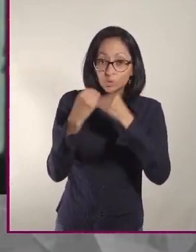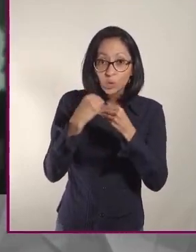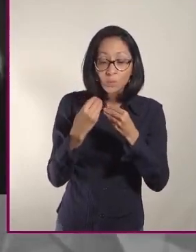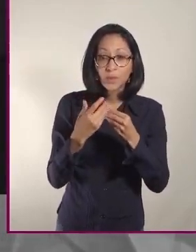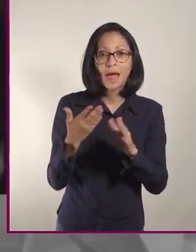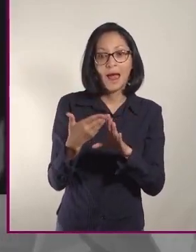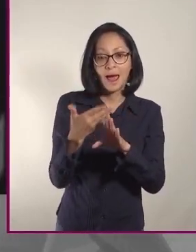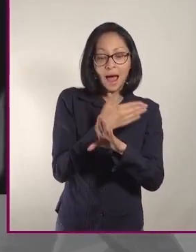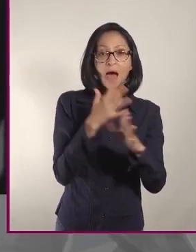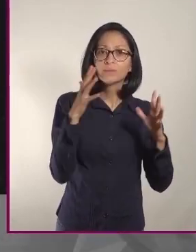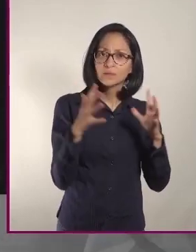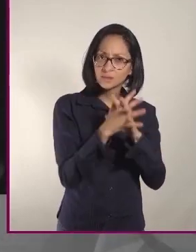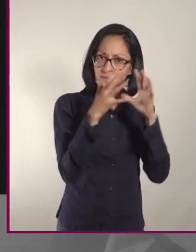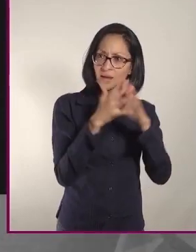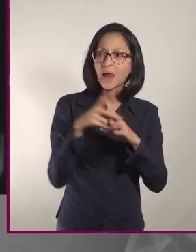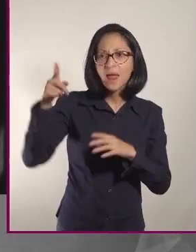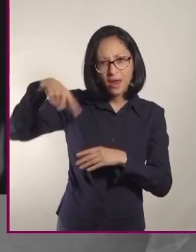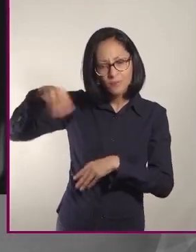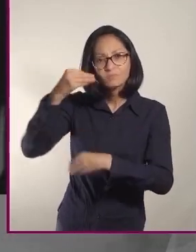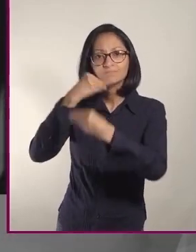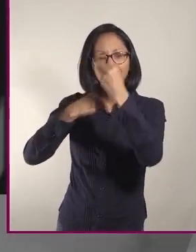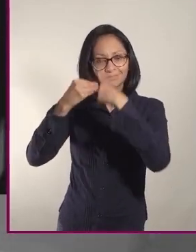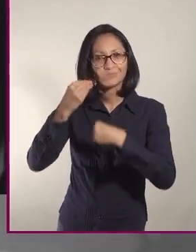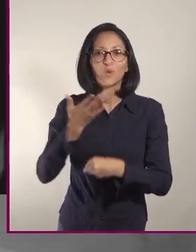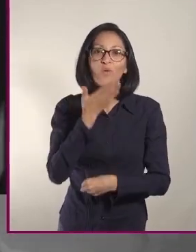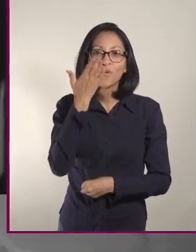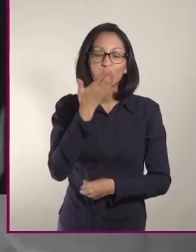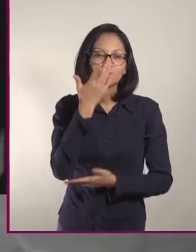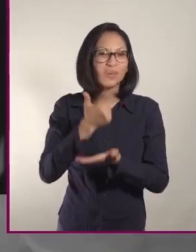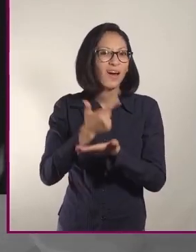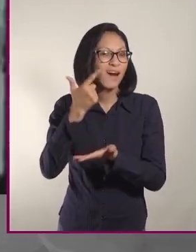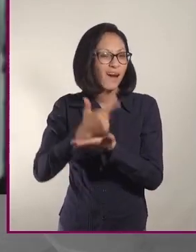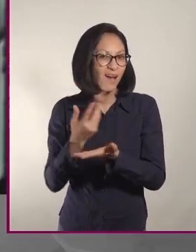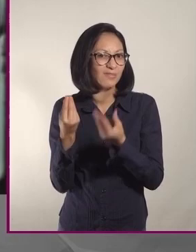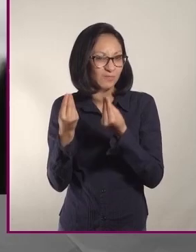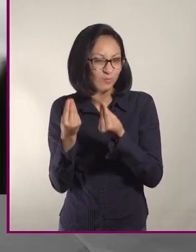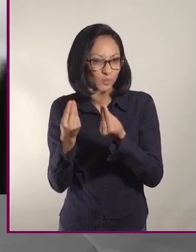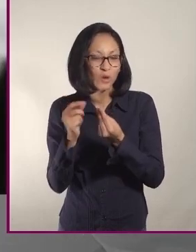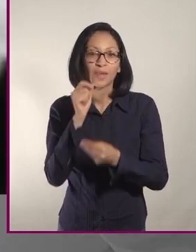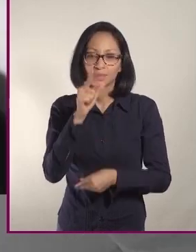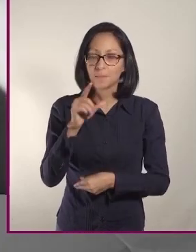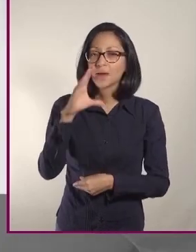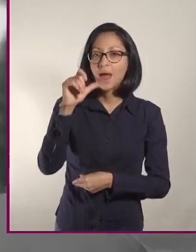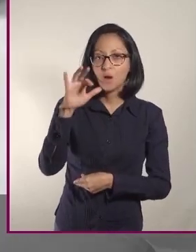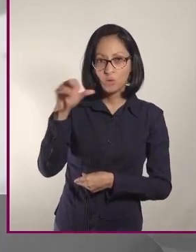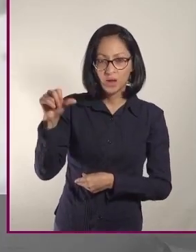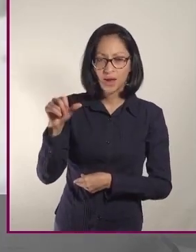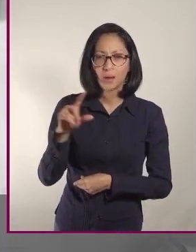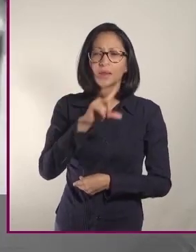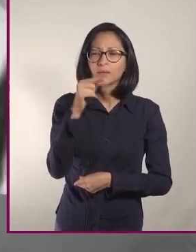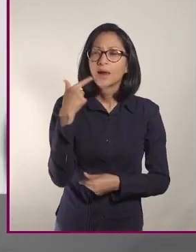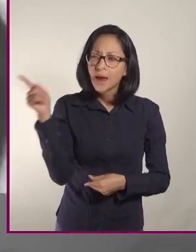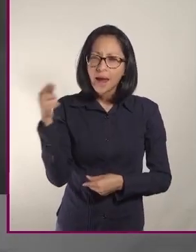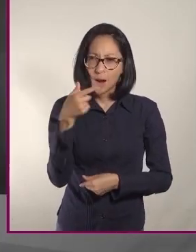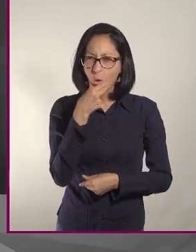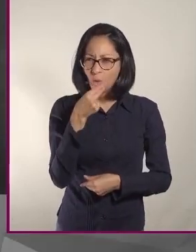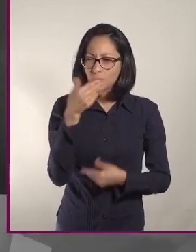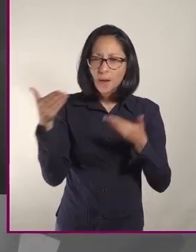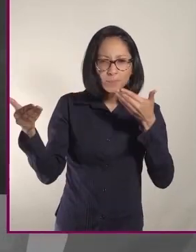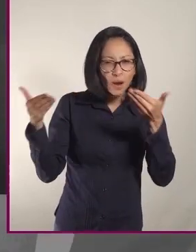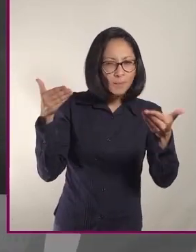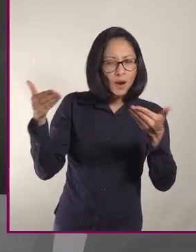de las guerras eran altas en grasas y calorías. Al mismo tiempo, Keys comparó este efecto con la alta